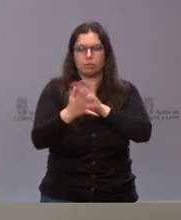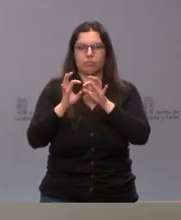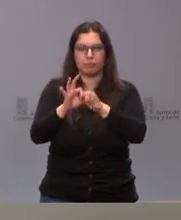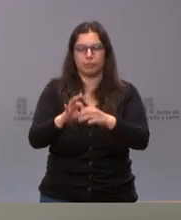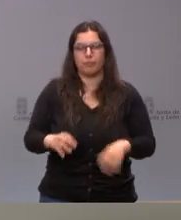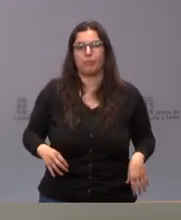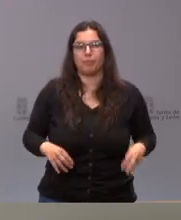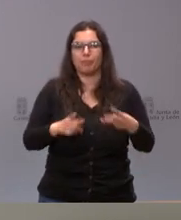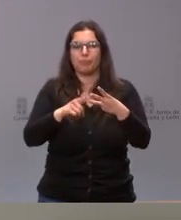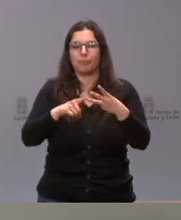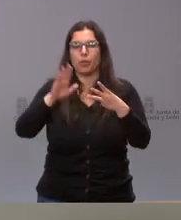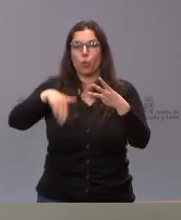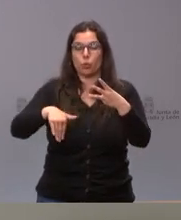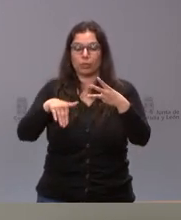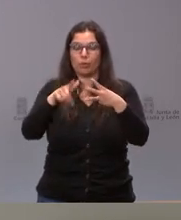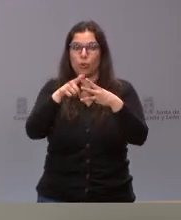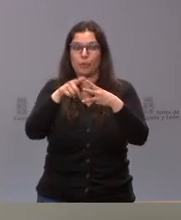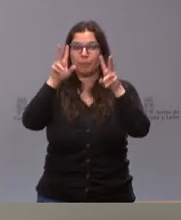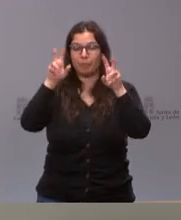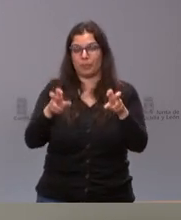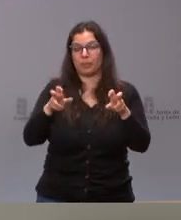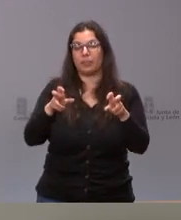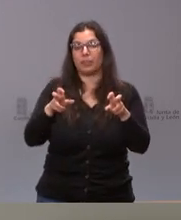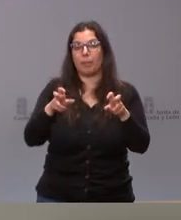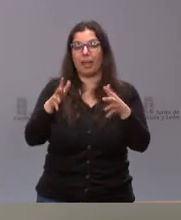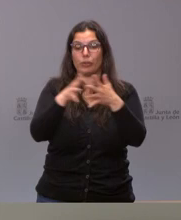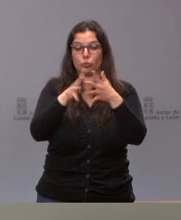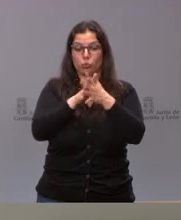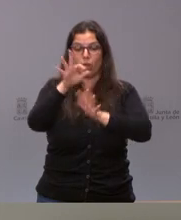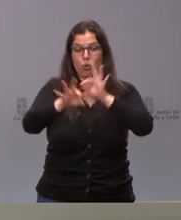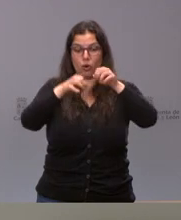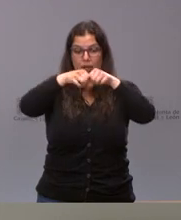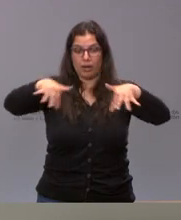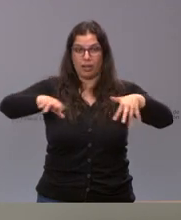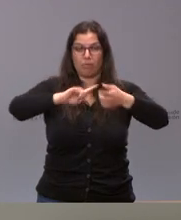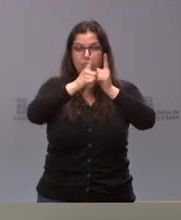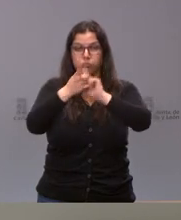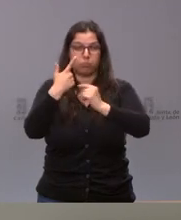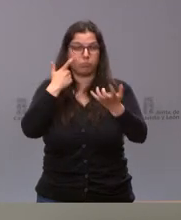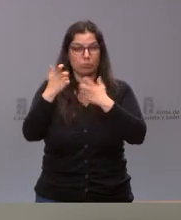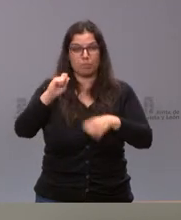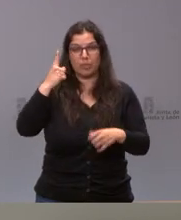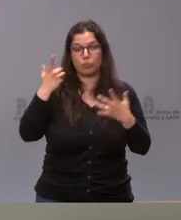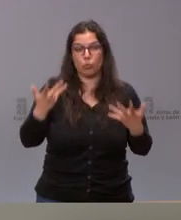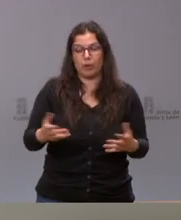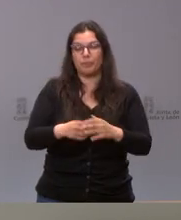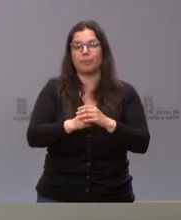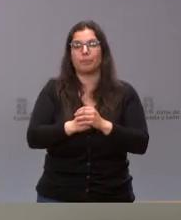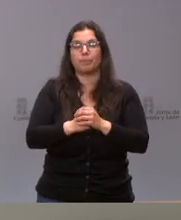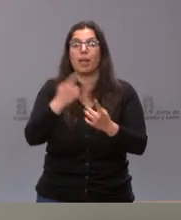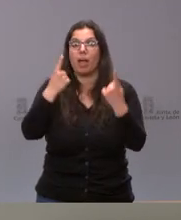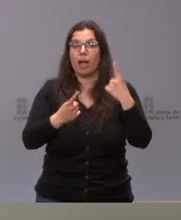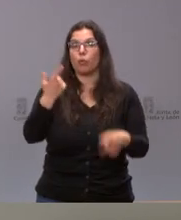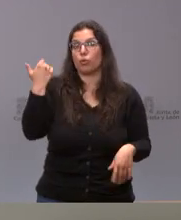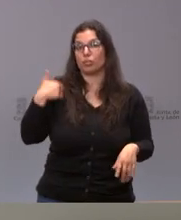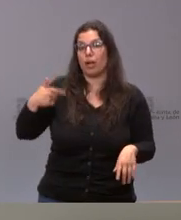misma y finalmente los aspectos más relevantes de la estructura bueno algunos de ellos fueron presentados ya por